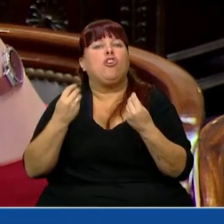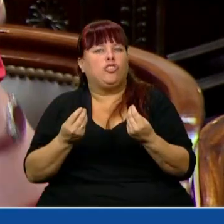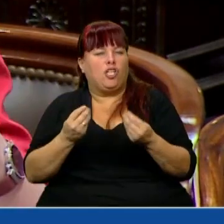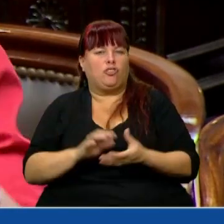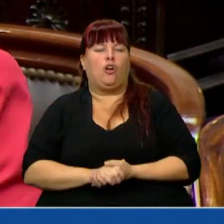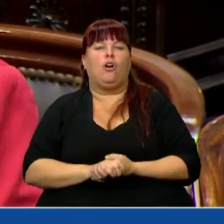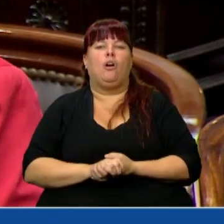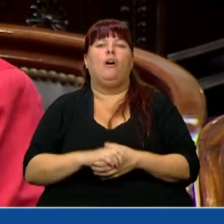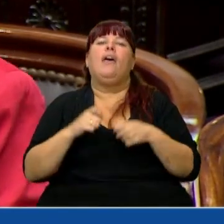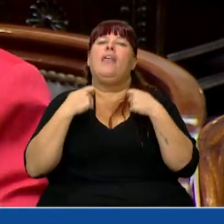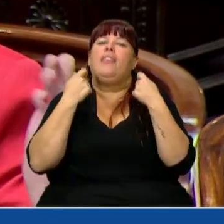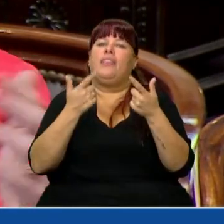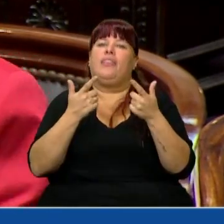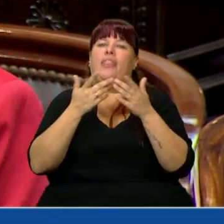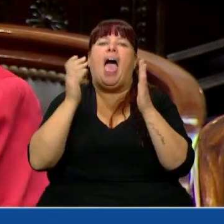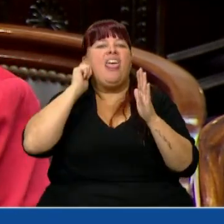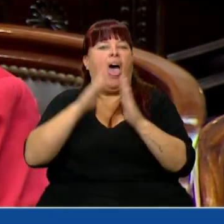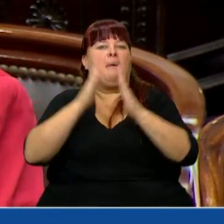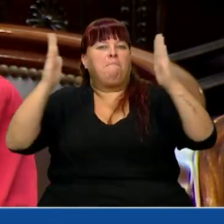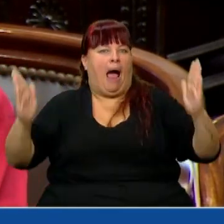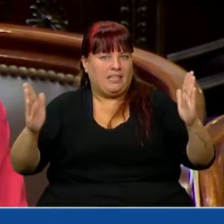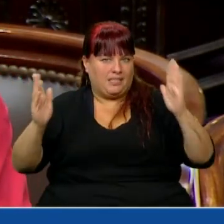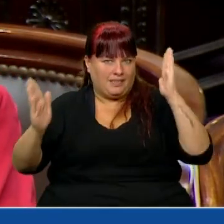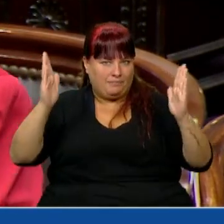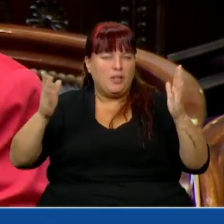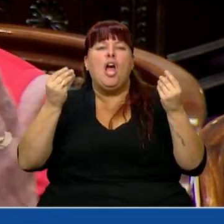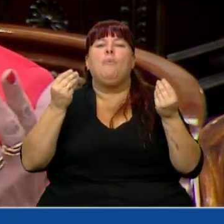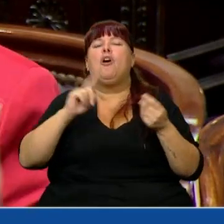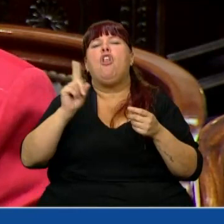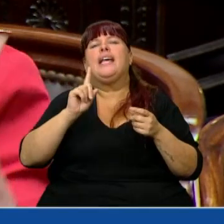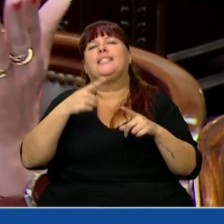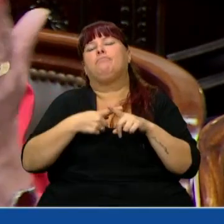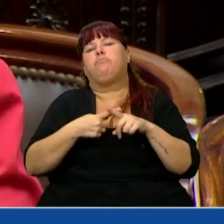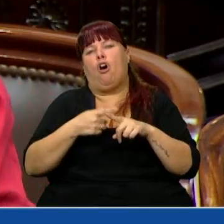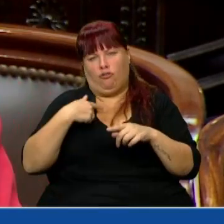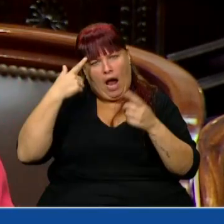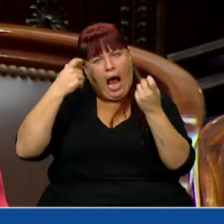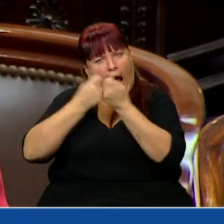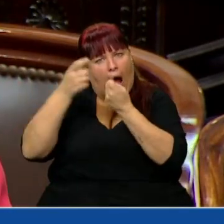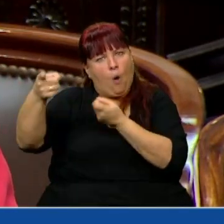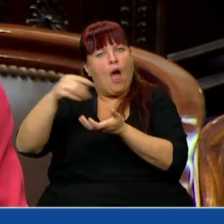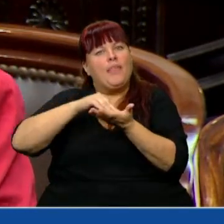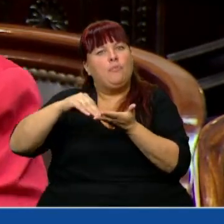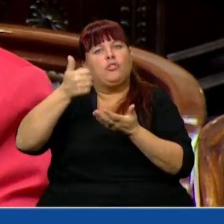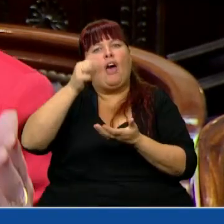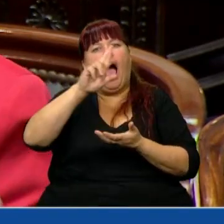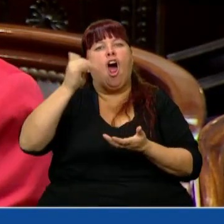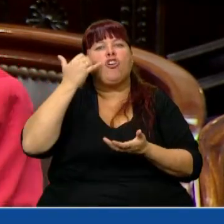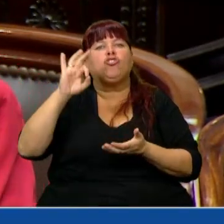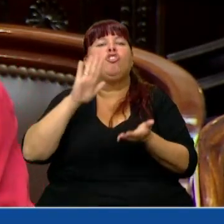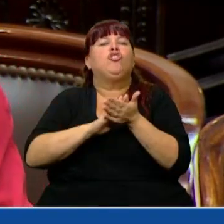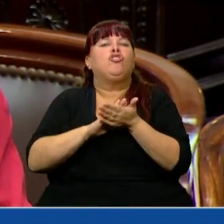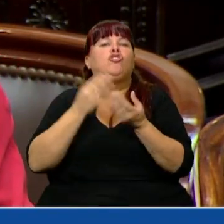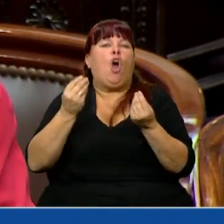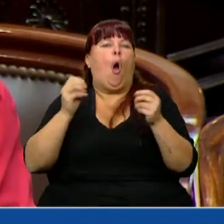es que amplía los rangos de edad. ¿Y saben por qué? No tanto porque puedo coincidir con el diputado Arroyo respecto